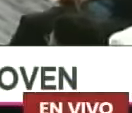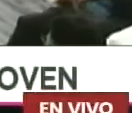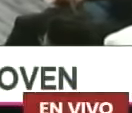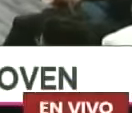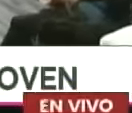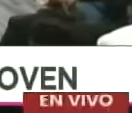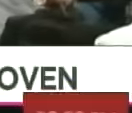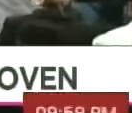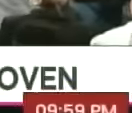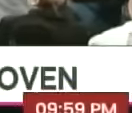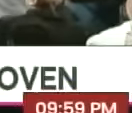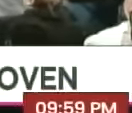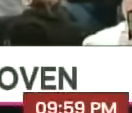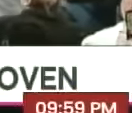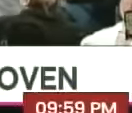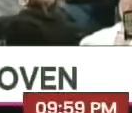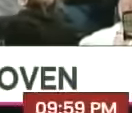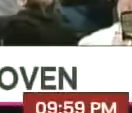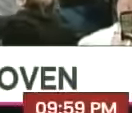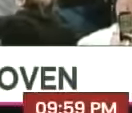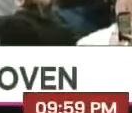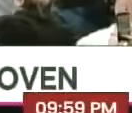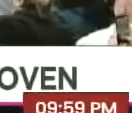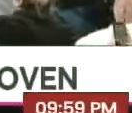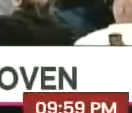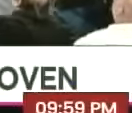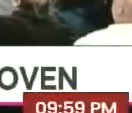Y con ustedes, Tito.